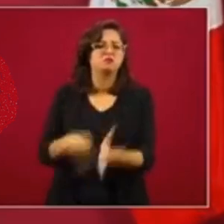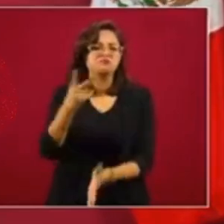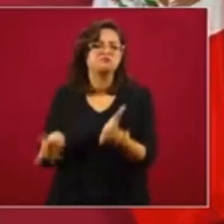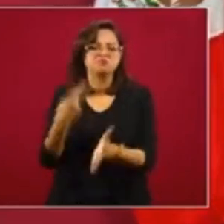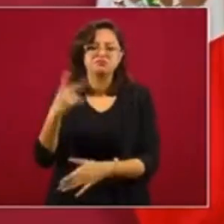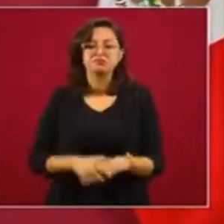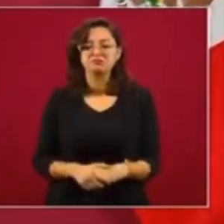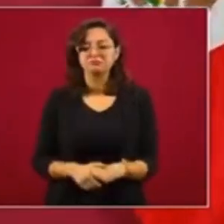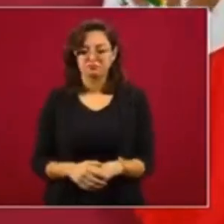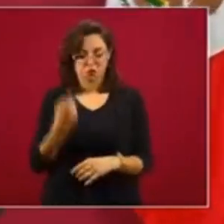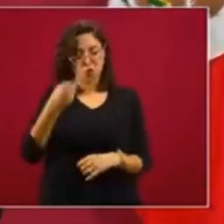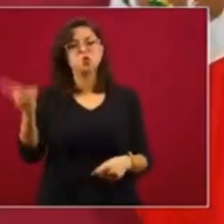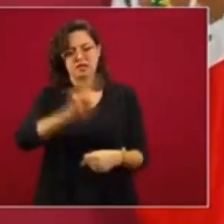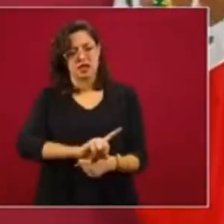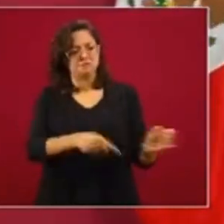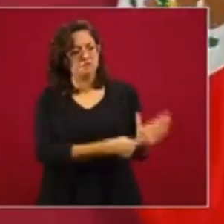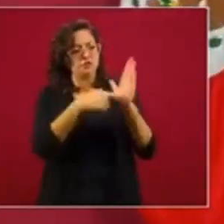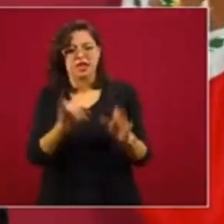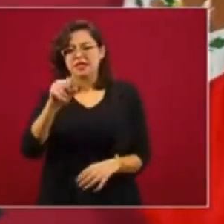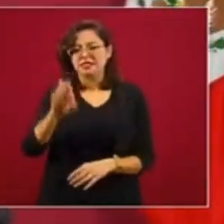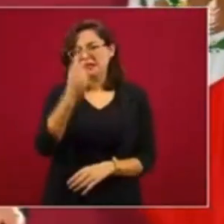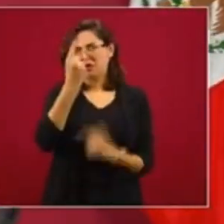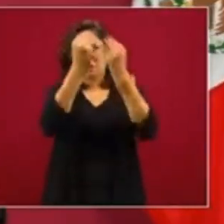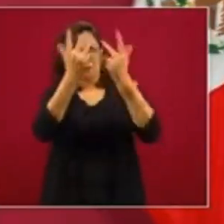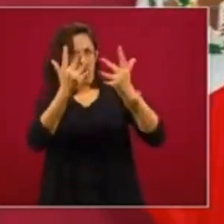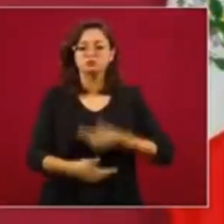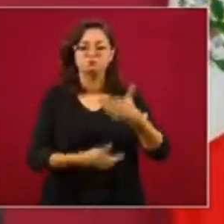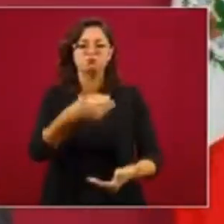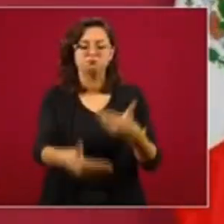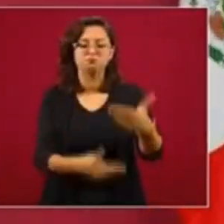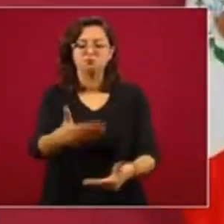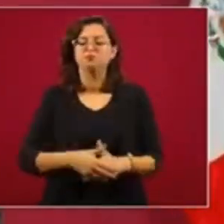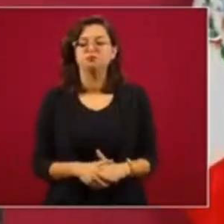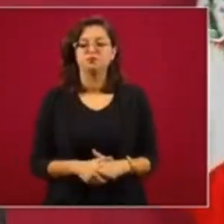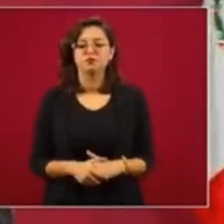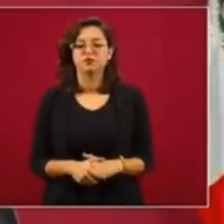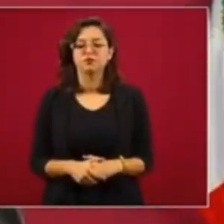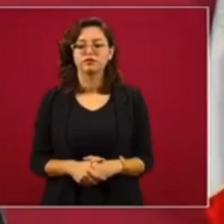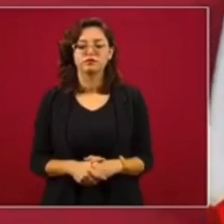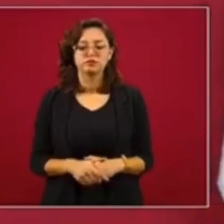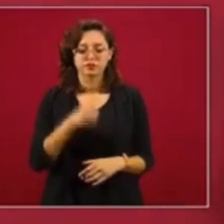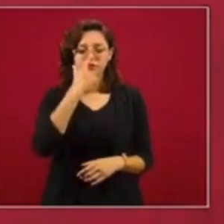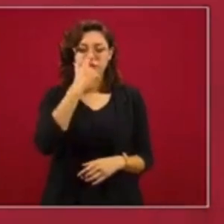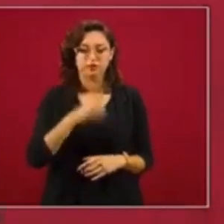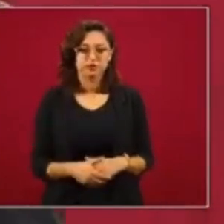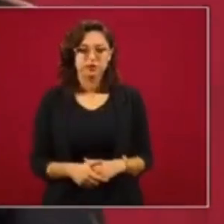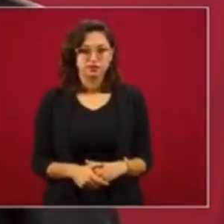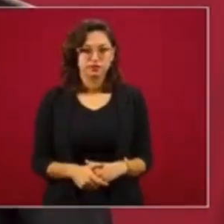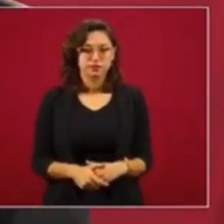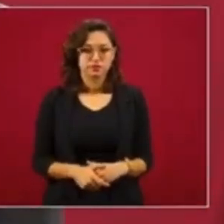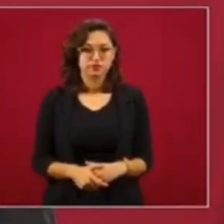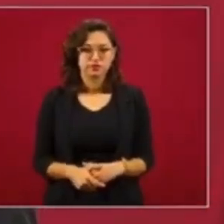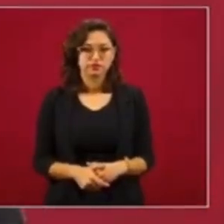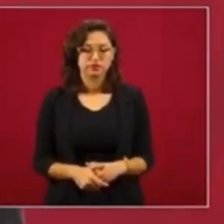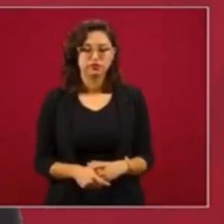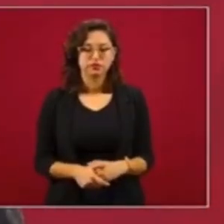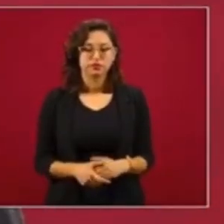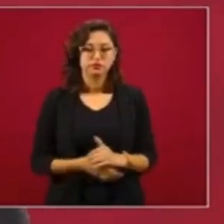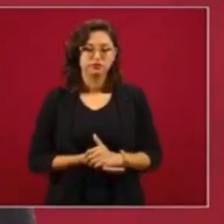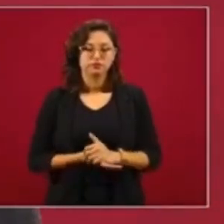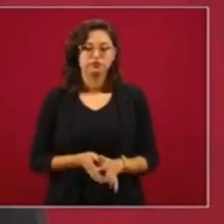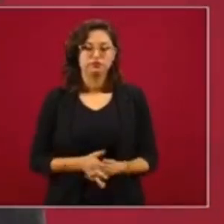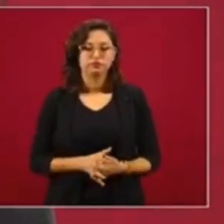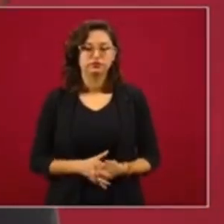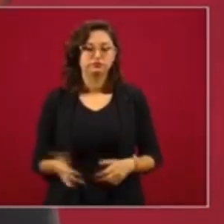Entonces un día vamos a presentar aquí la estructura del INE y lo que cuesta. Y buscando reajustar las